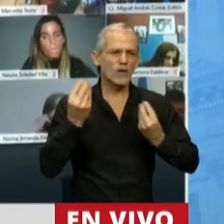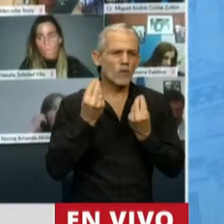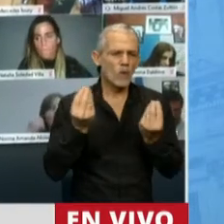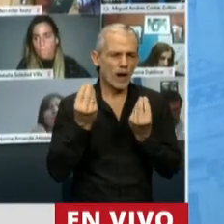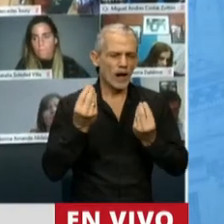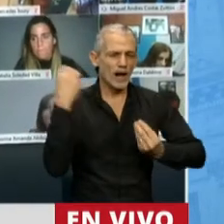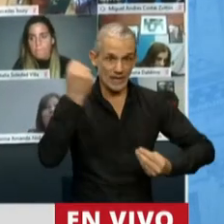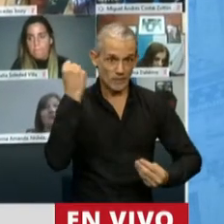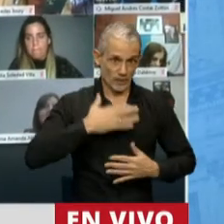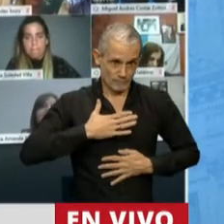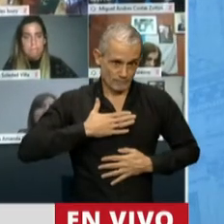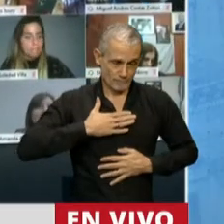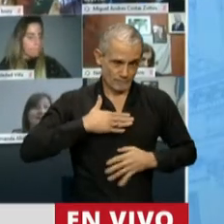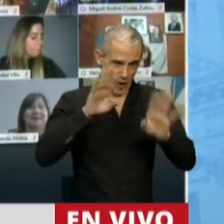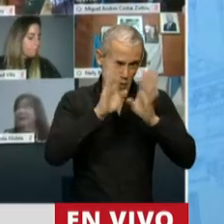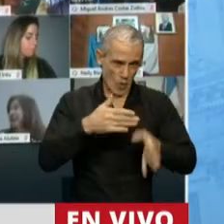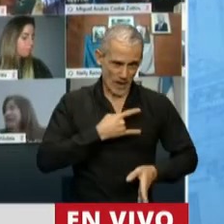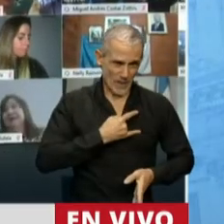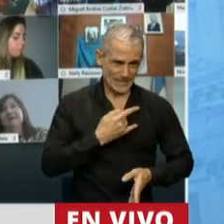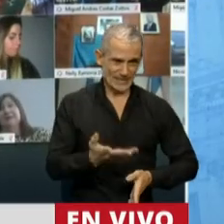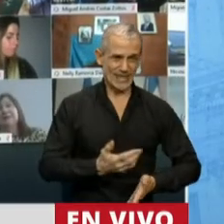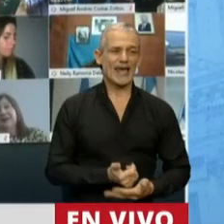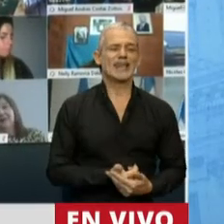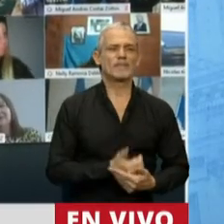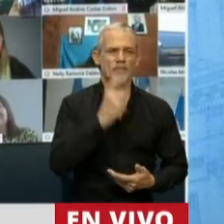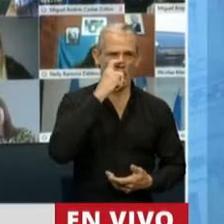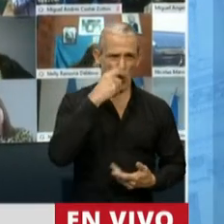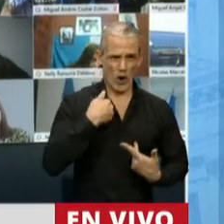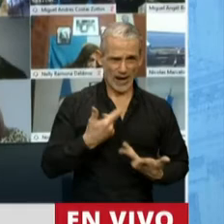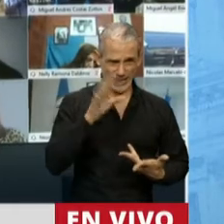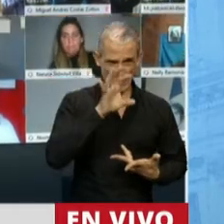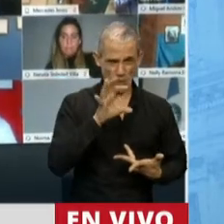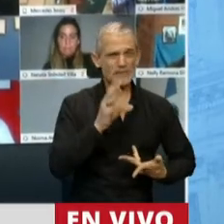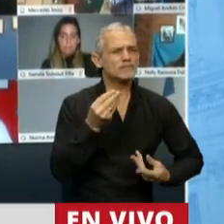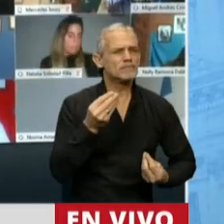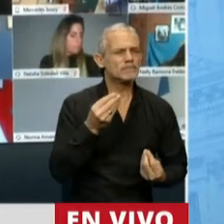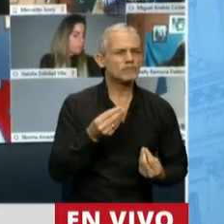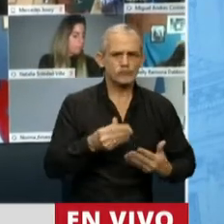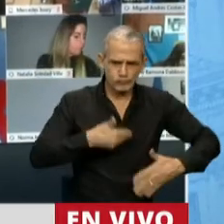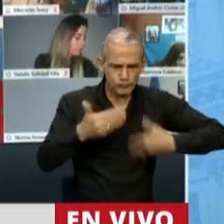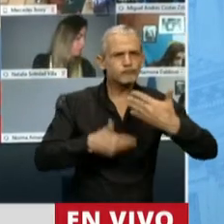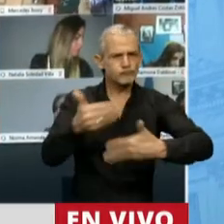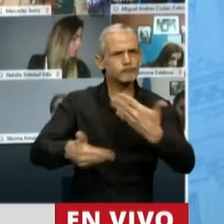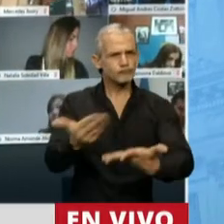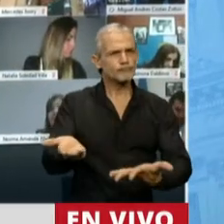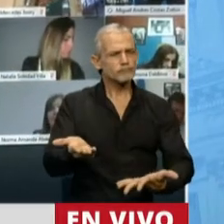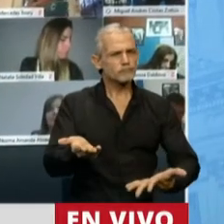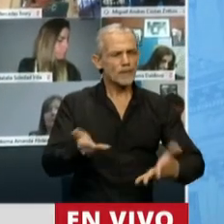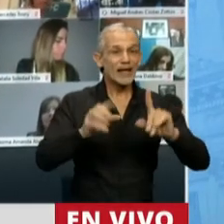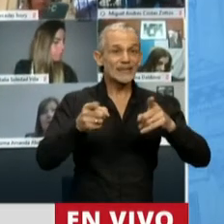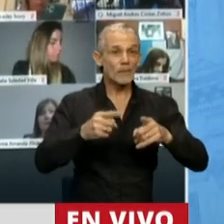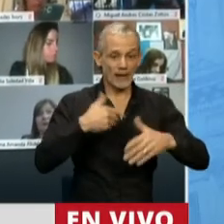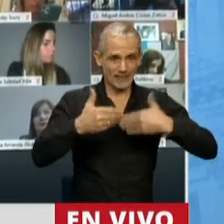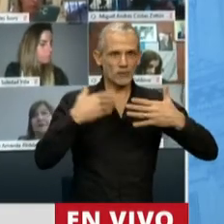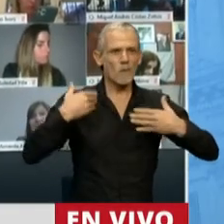de nuestra universidad, no solamente por los aspectos de contribución al desarrollo, sino al desarrollo